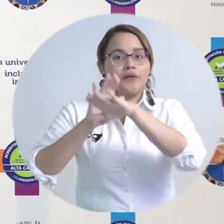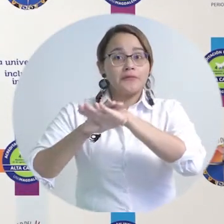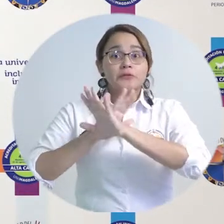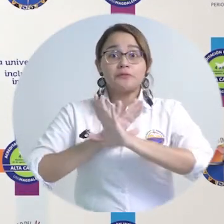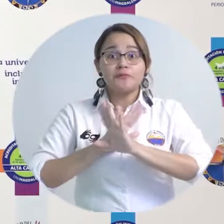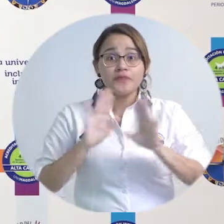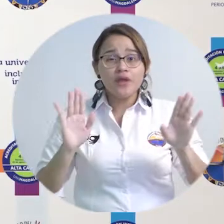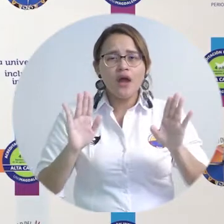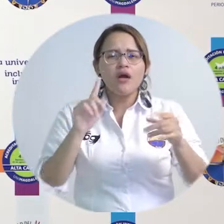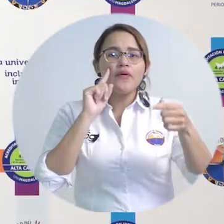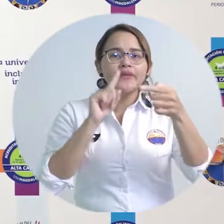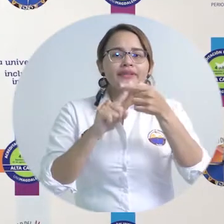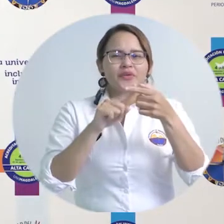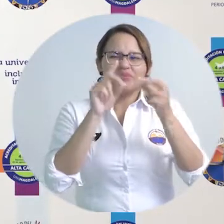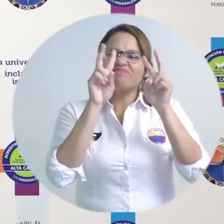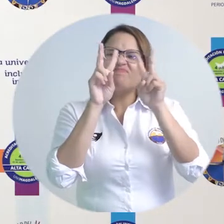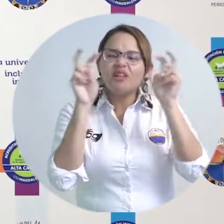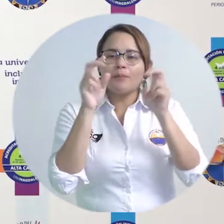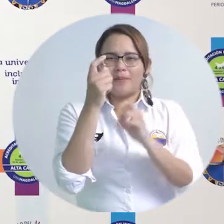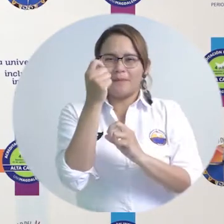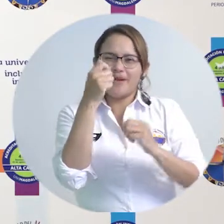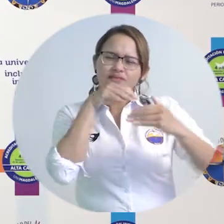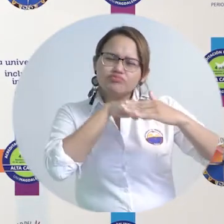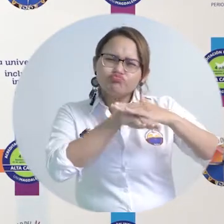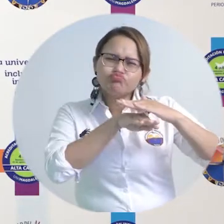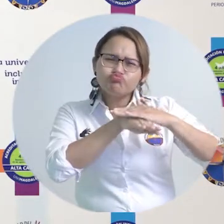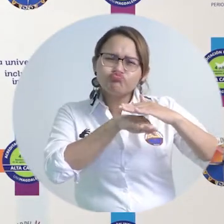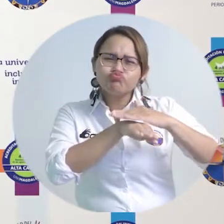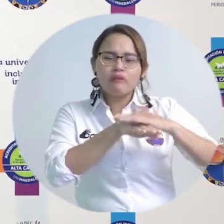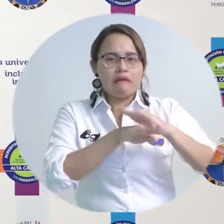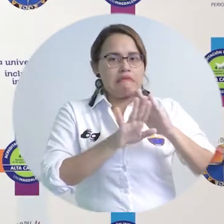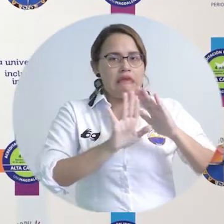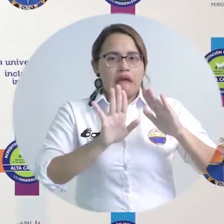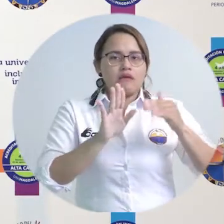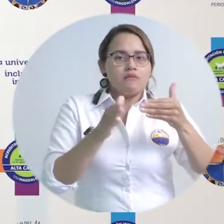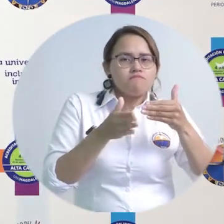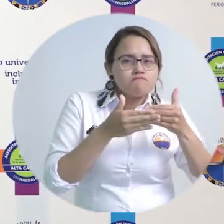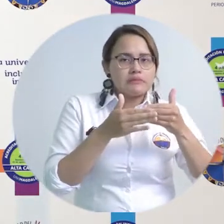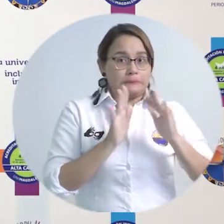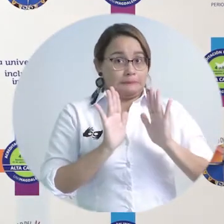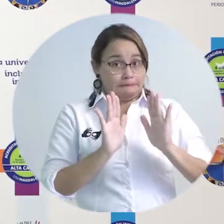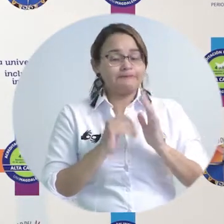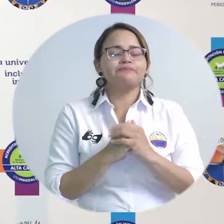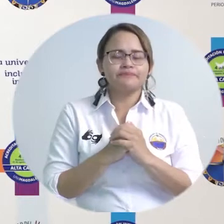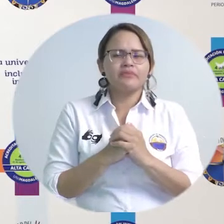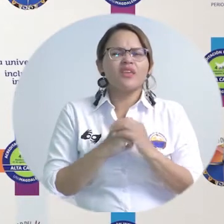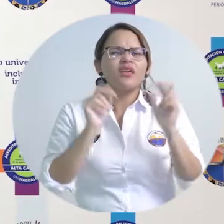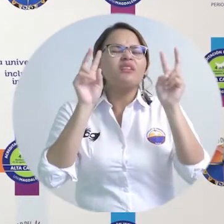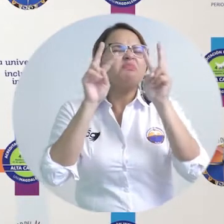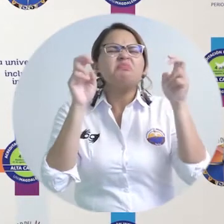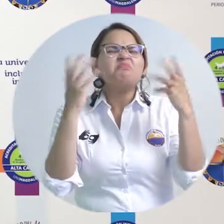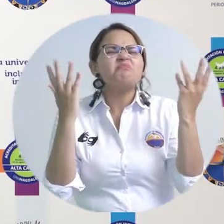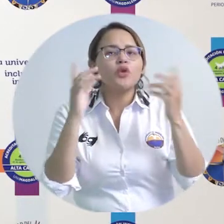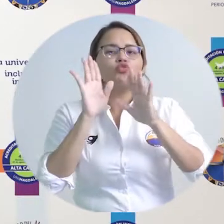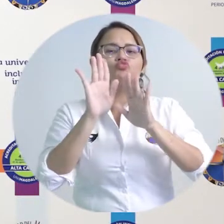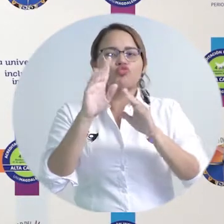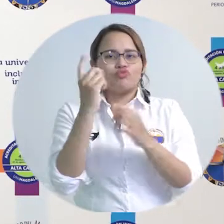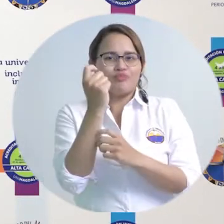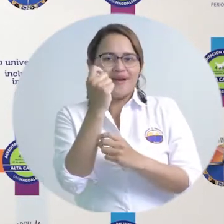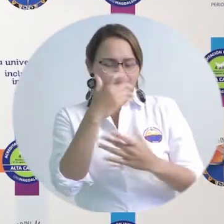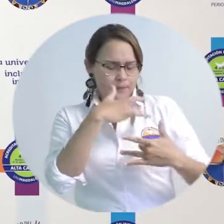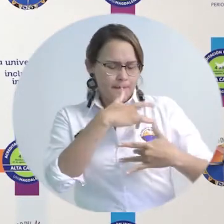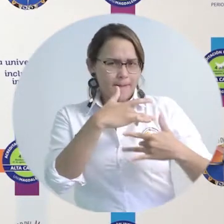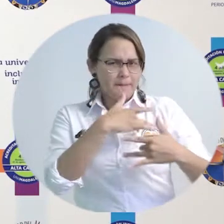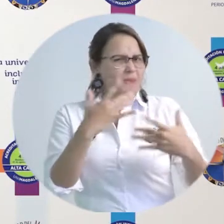digamos, los aportes al Fondo Solidario Unimagdalena, una iniciativa que hemos liderado desde la rectoría, autorizando un